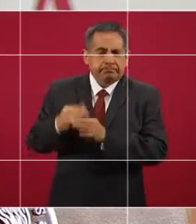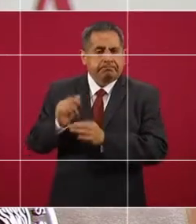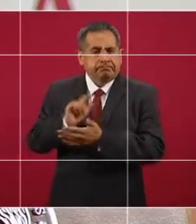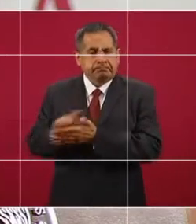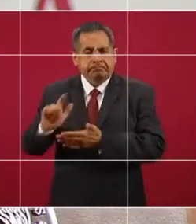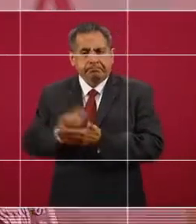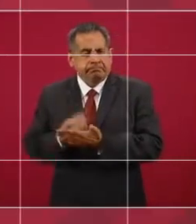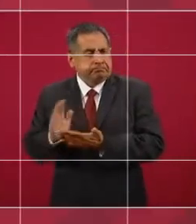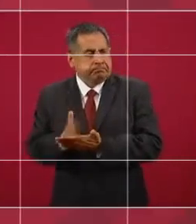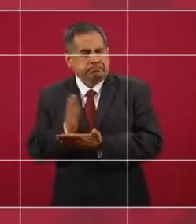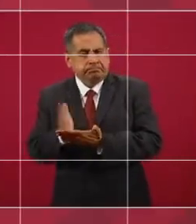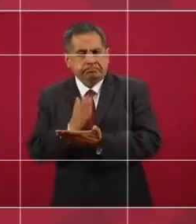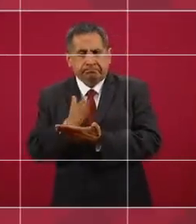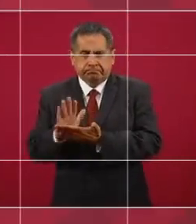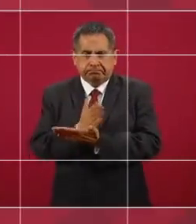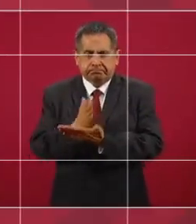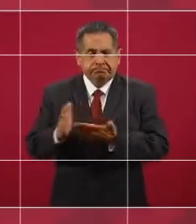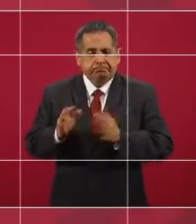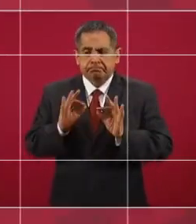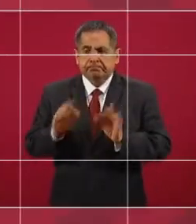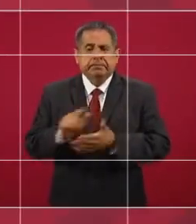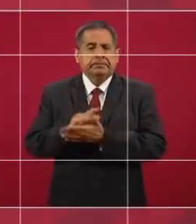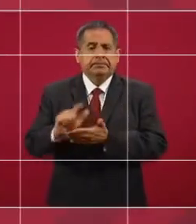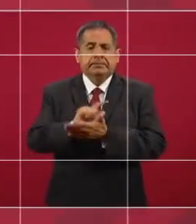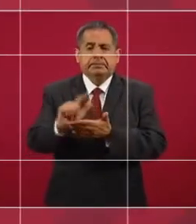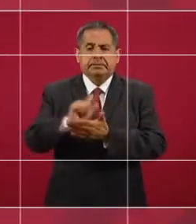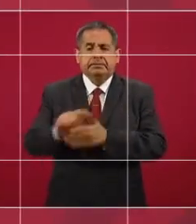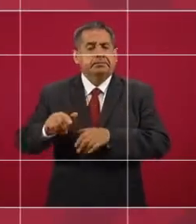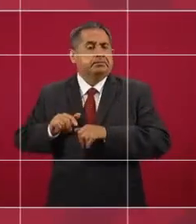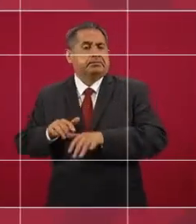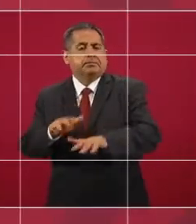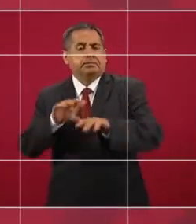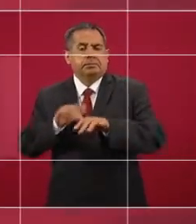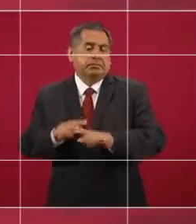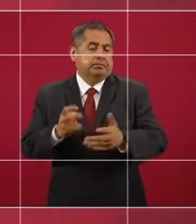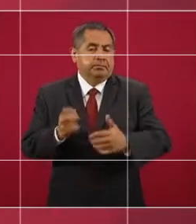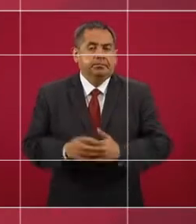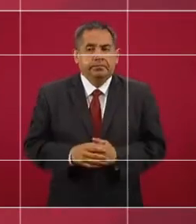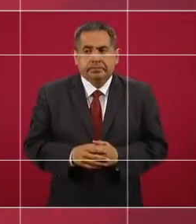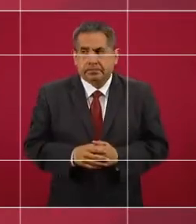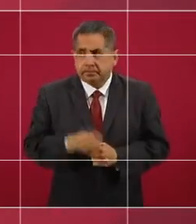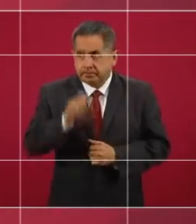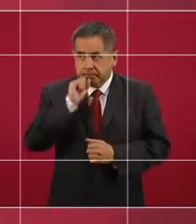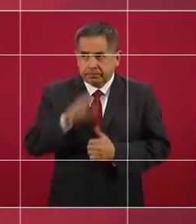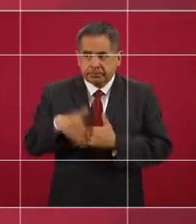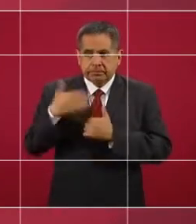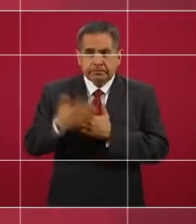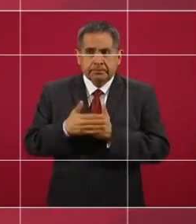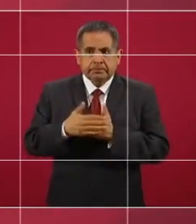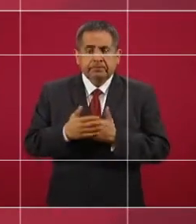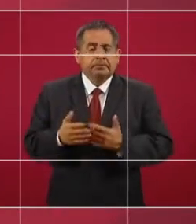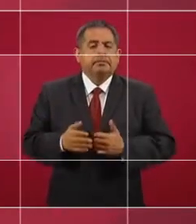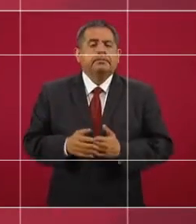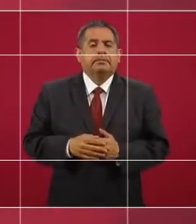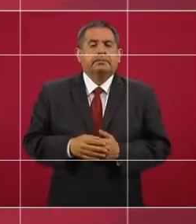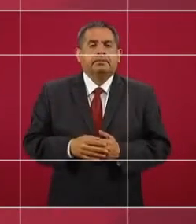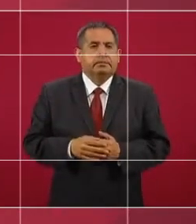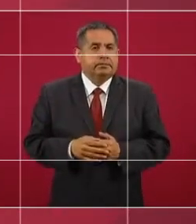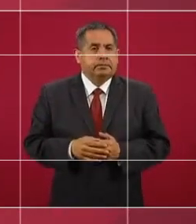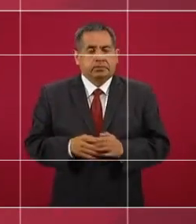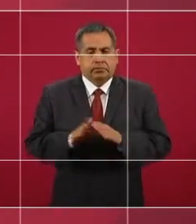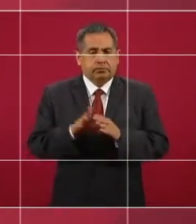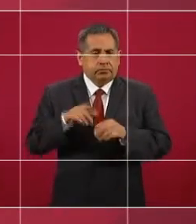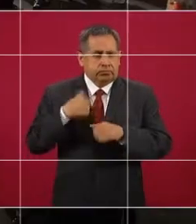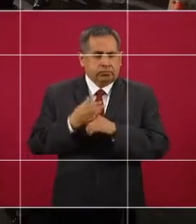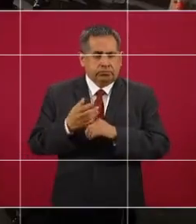desasolvando los ríos. Vamos también a hacer